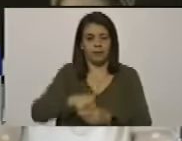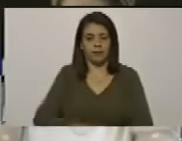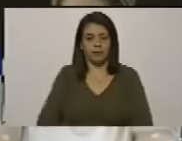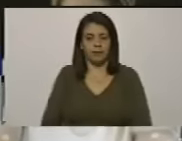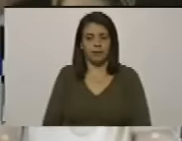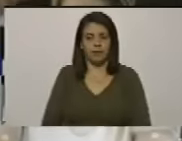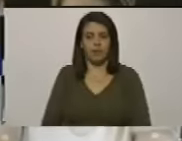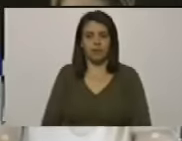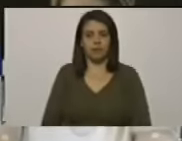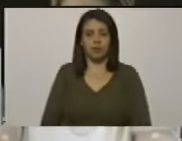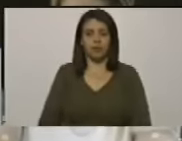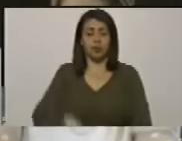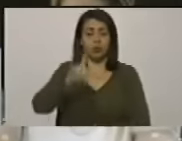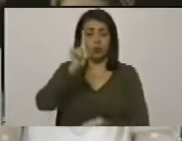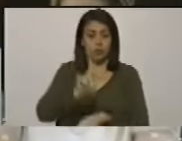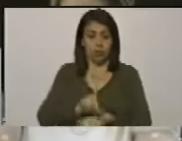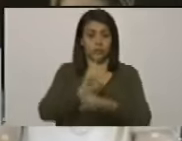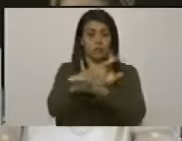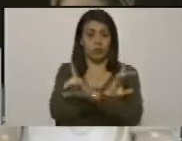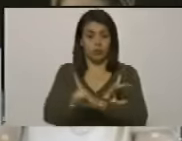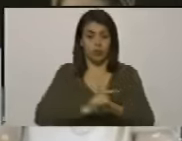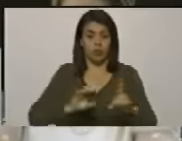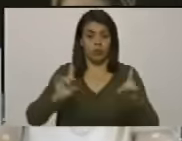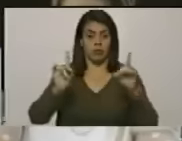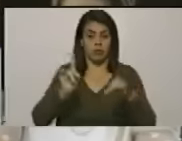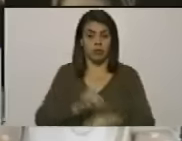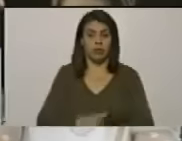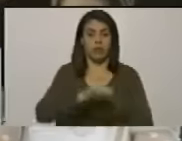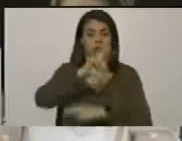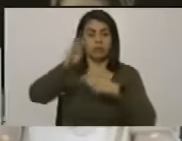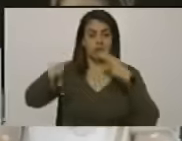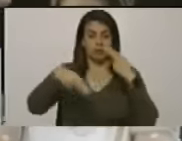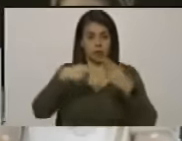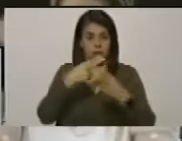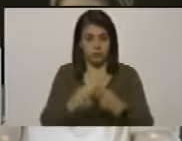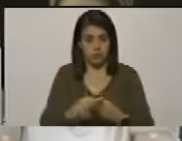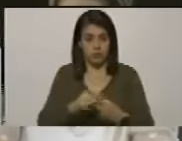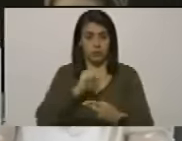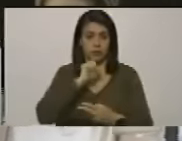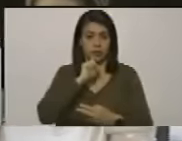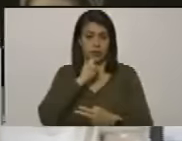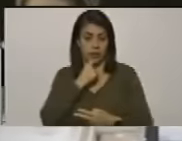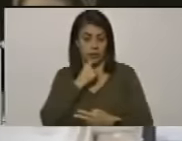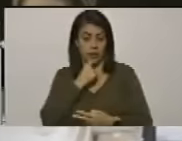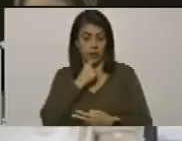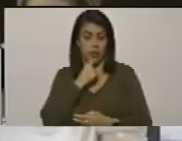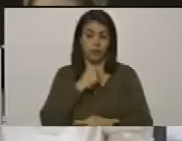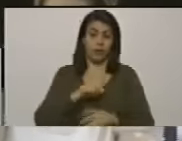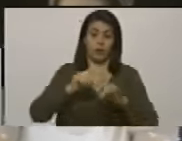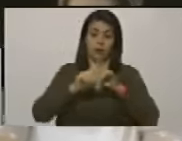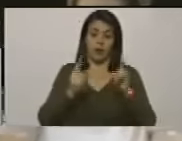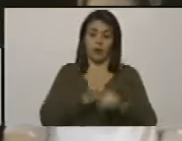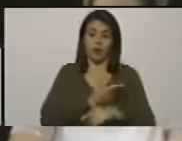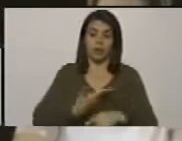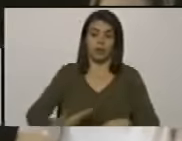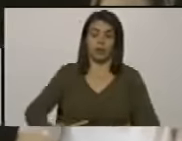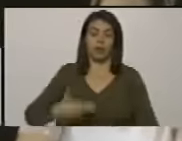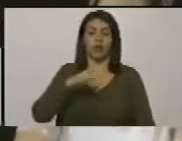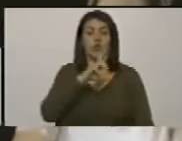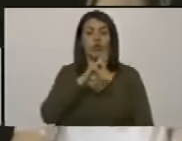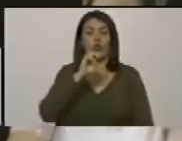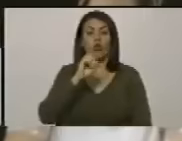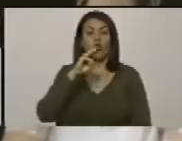de manera democrática universal y secreto de la votación el presidente romulo